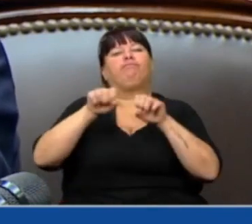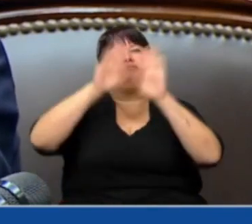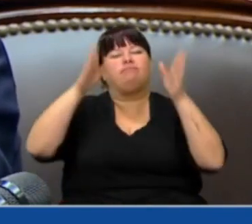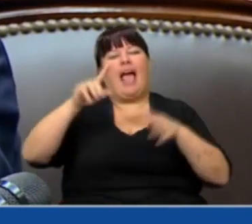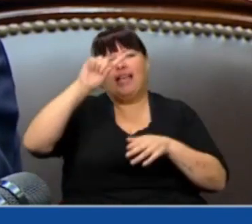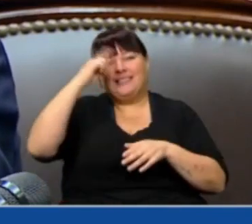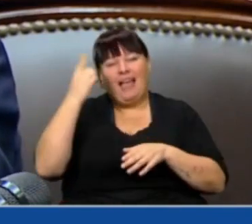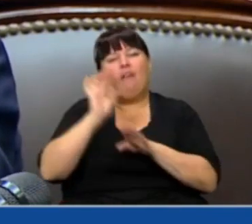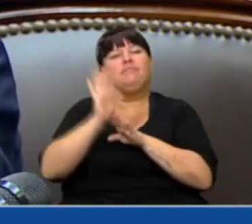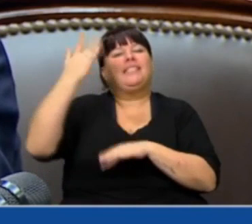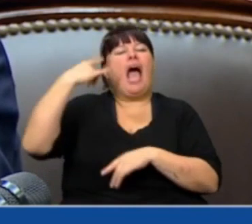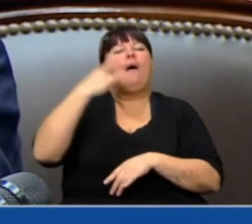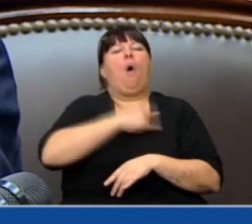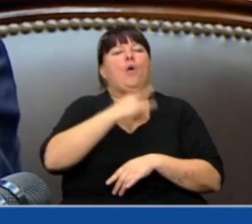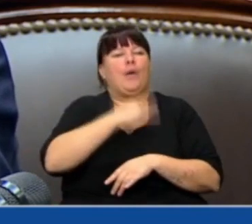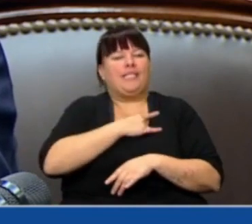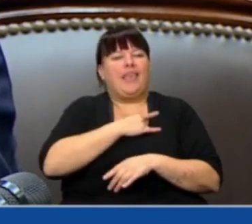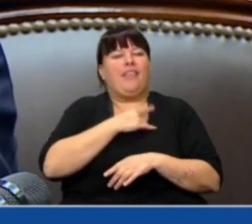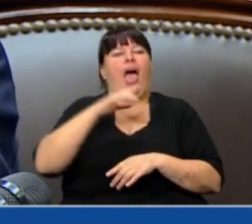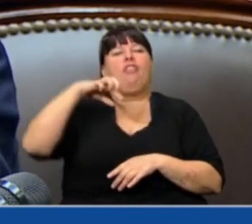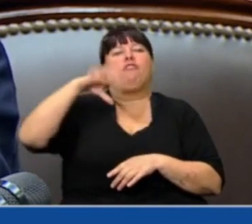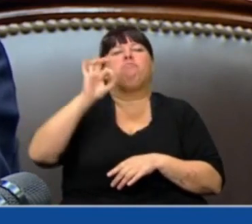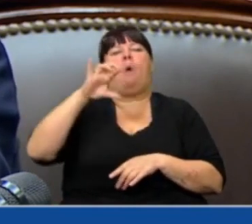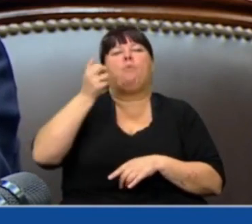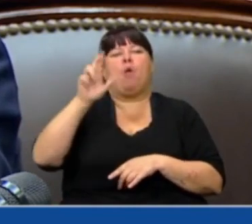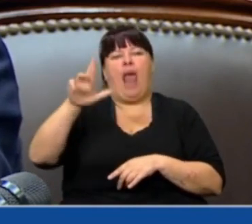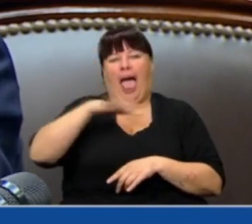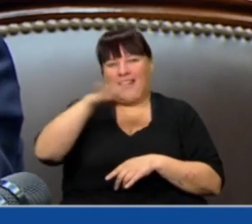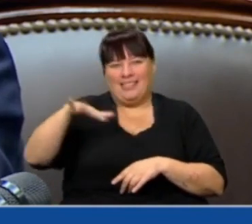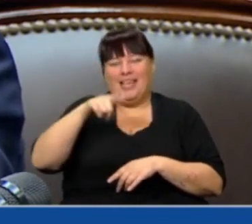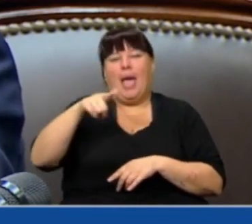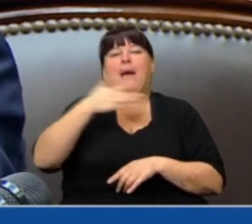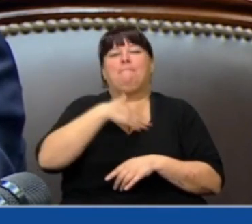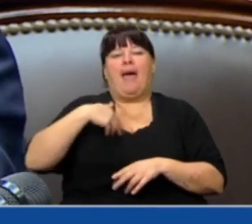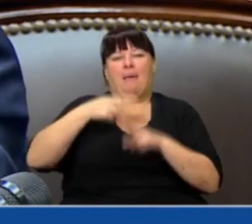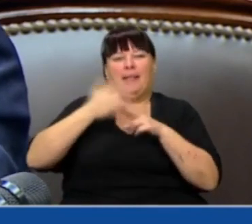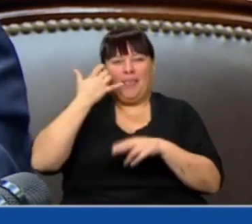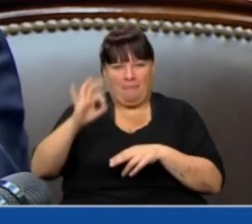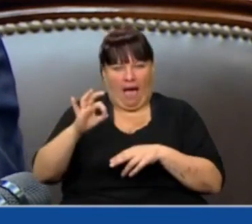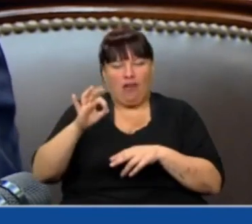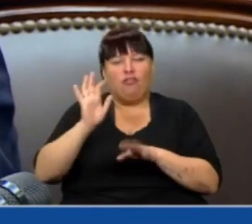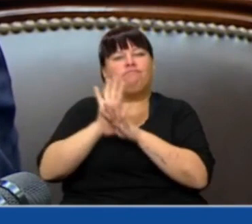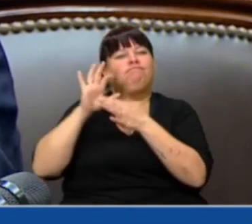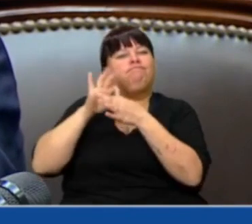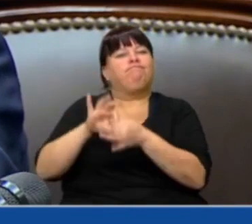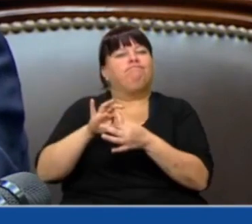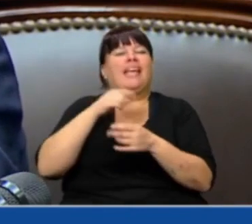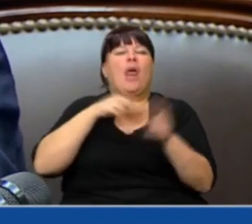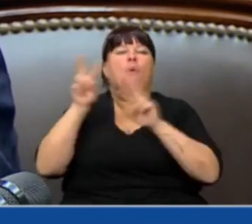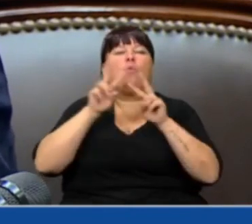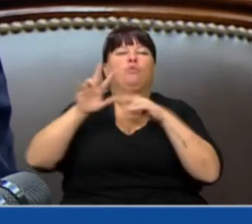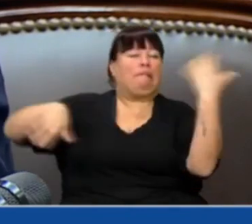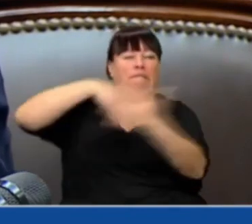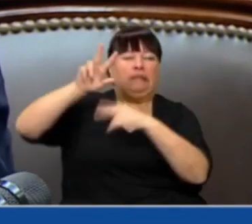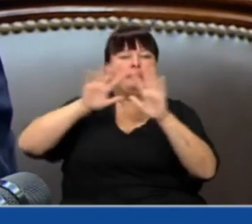de lo que se llamaba Universidad Popular, Madres de Plaza de Mayo, que obedeció al intento de apaciguar el